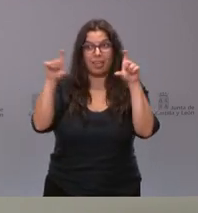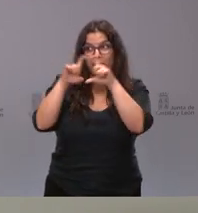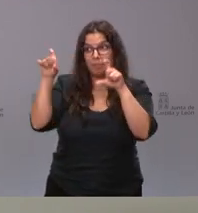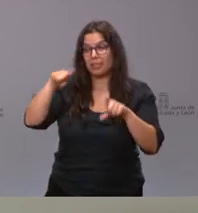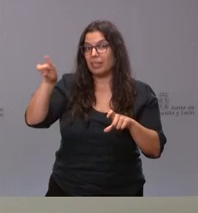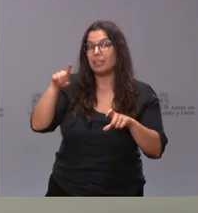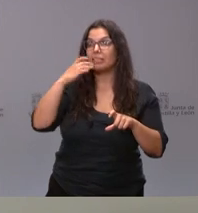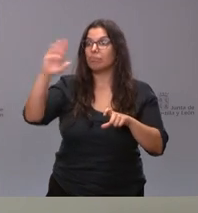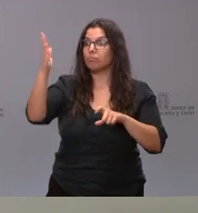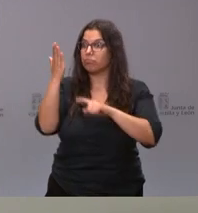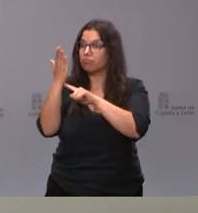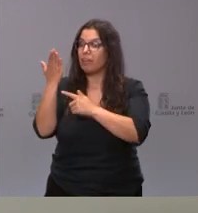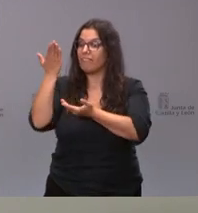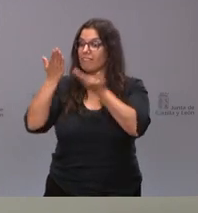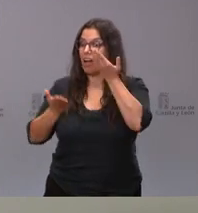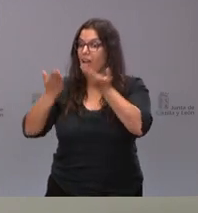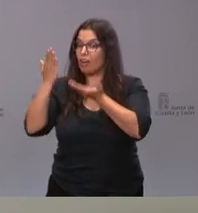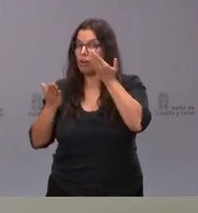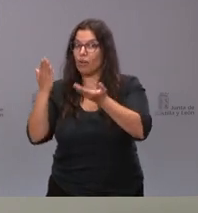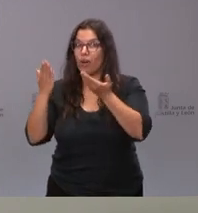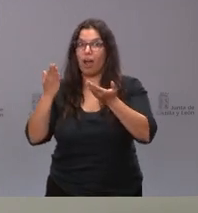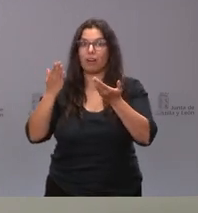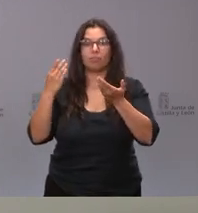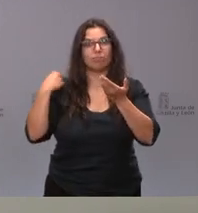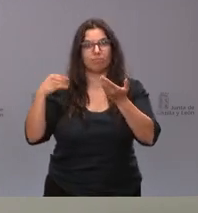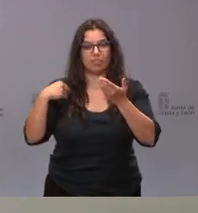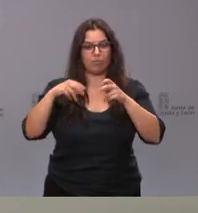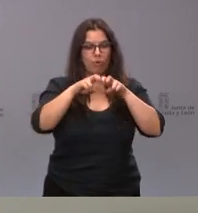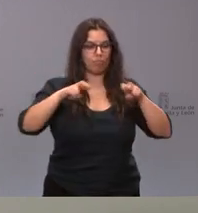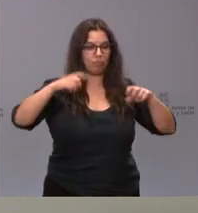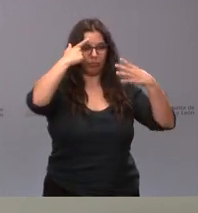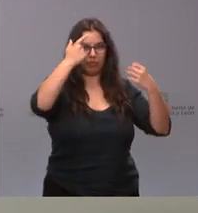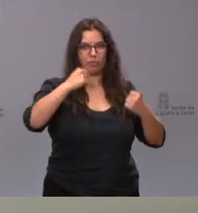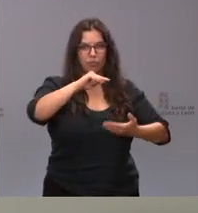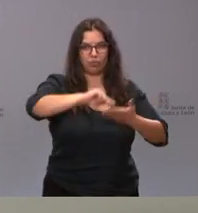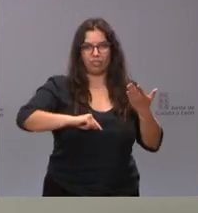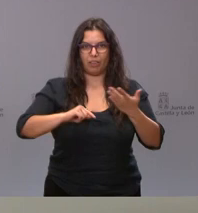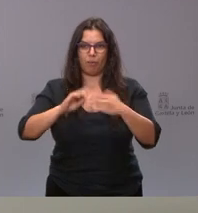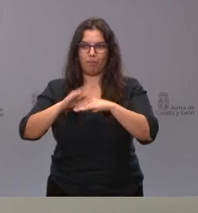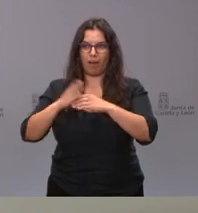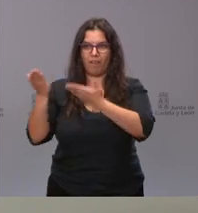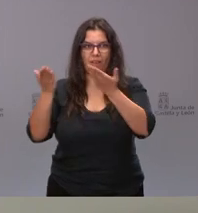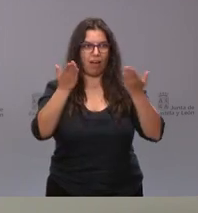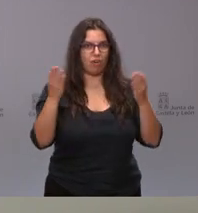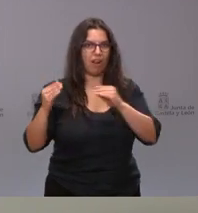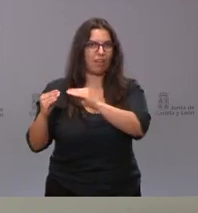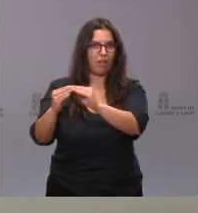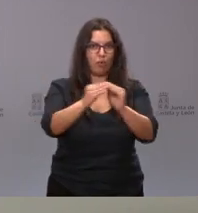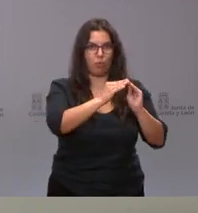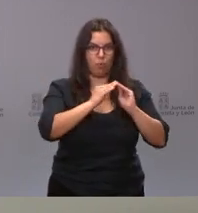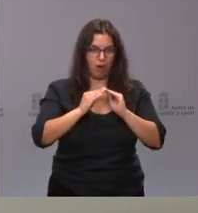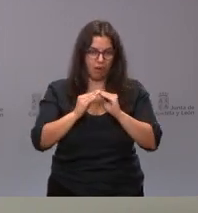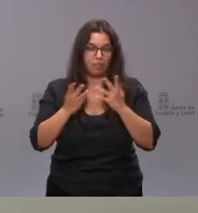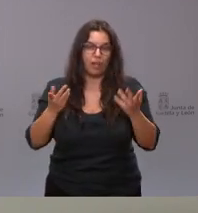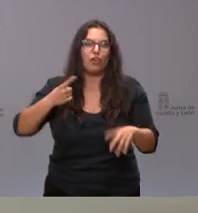valoradas sus licitaciones por parte de la correspondiente mesa de contratación. Y el hecho es que a nosotros nos gustaría